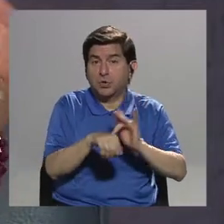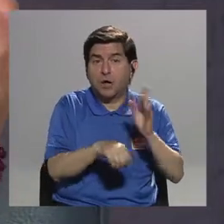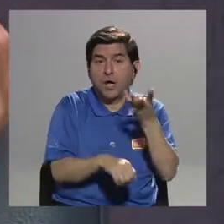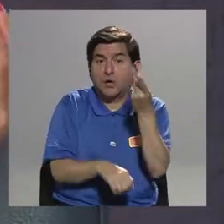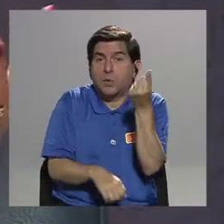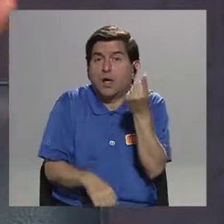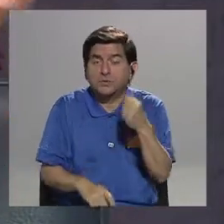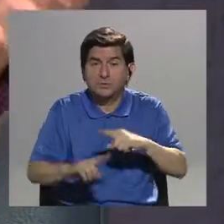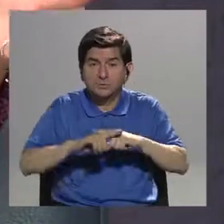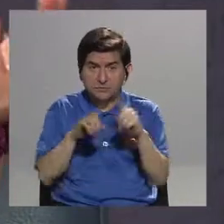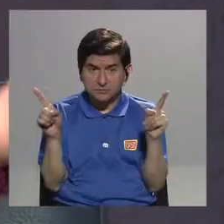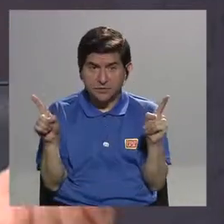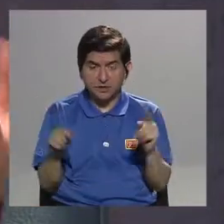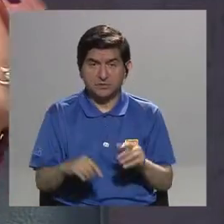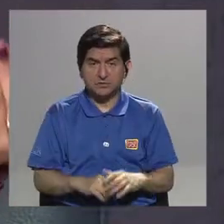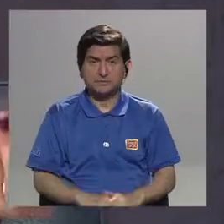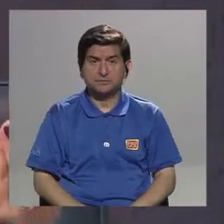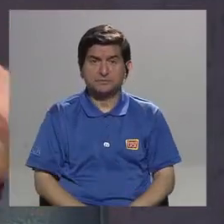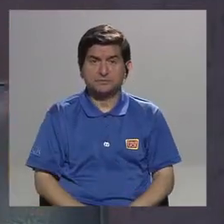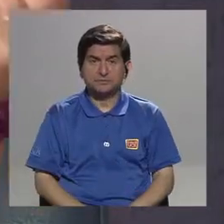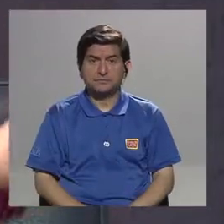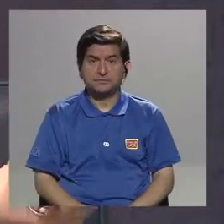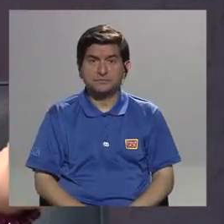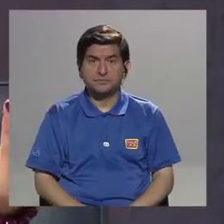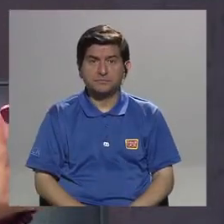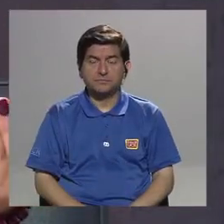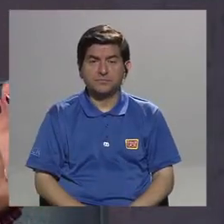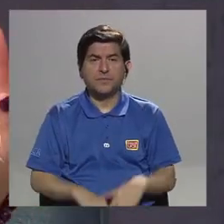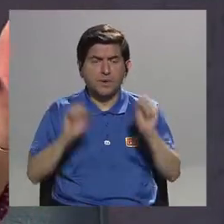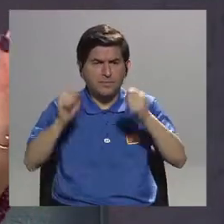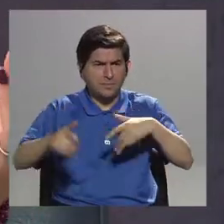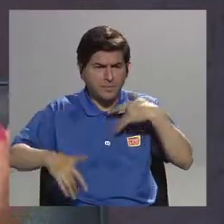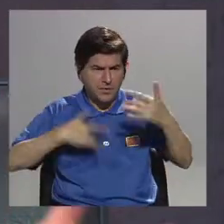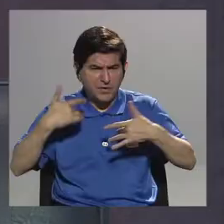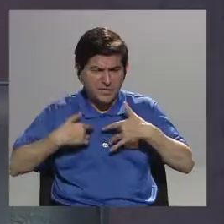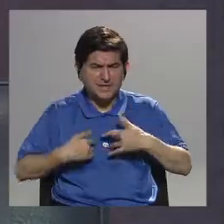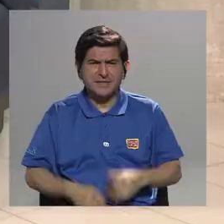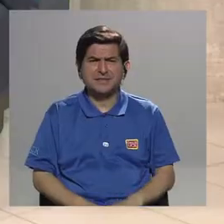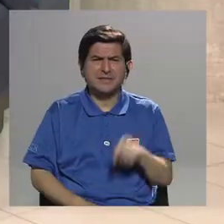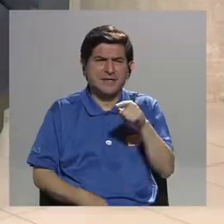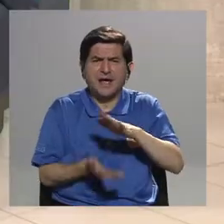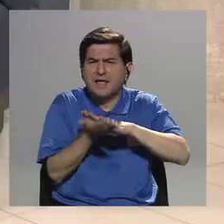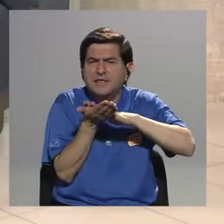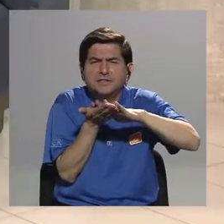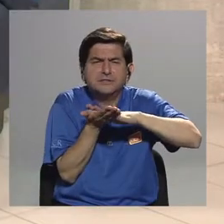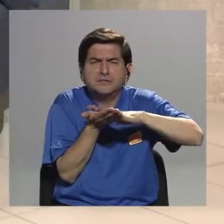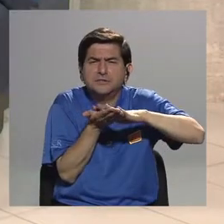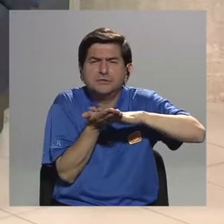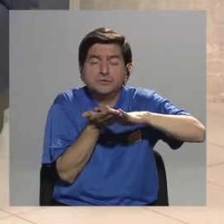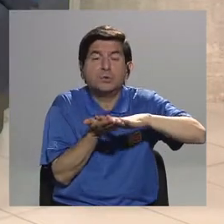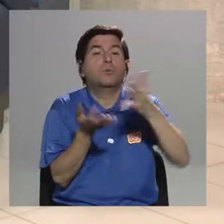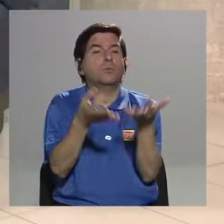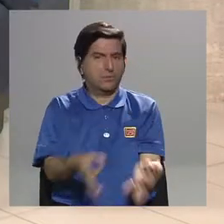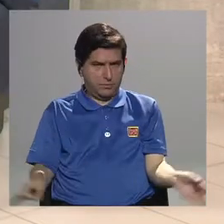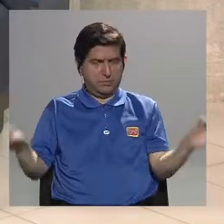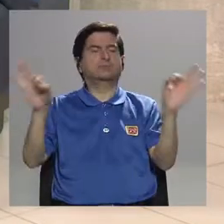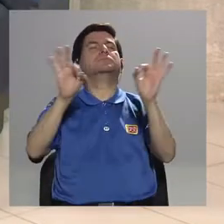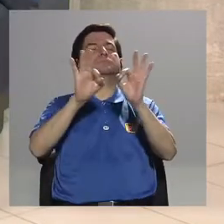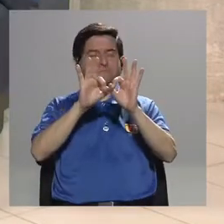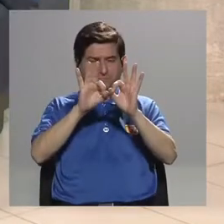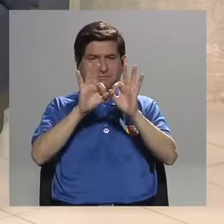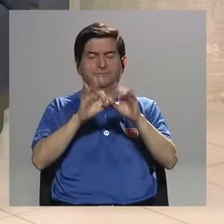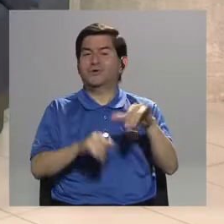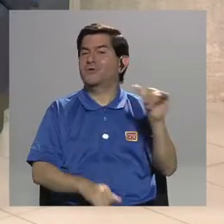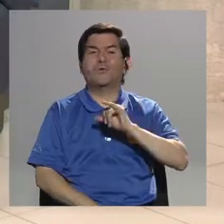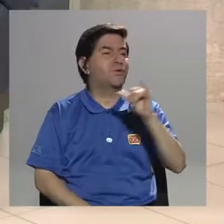sentirla con textura o verla. Eso es muy importante porque no es lo mismo la